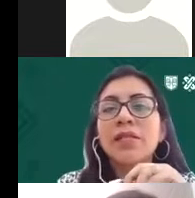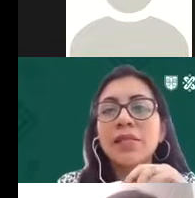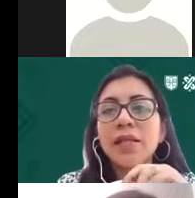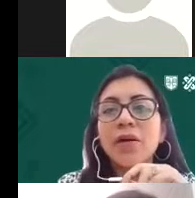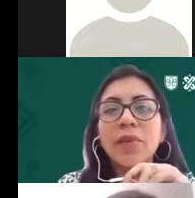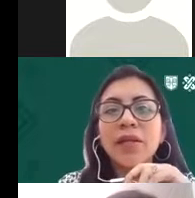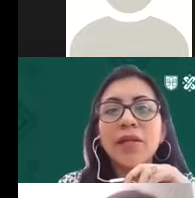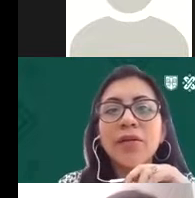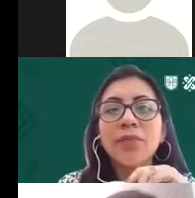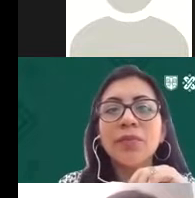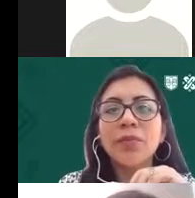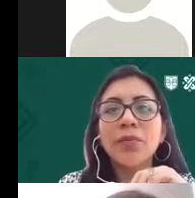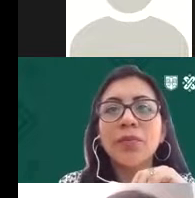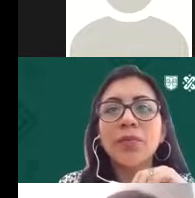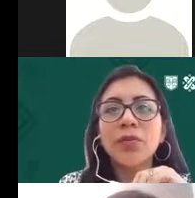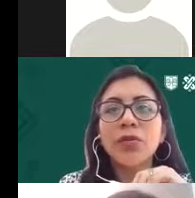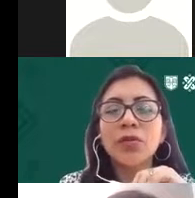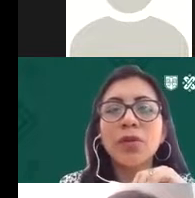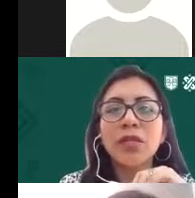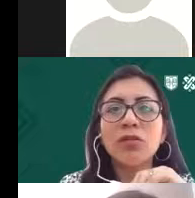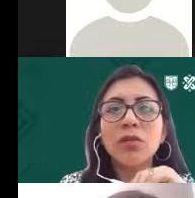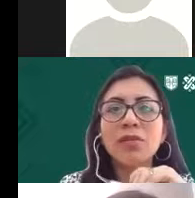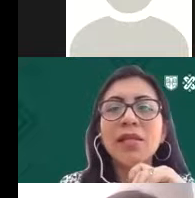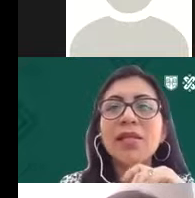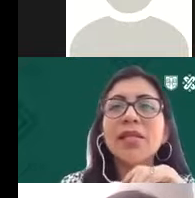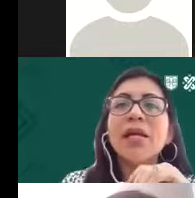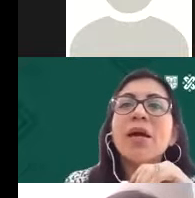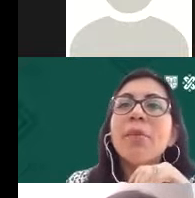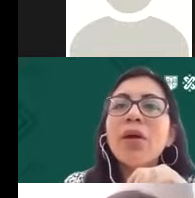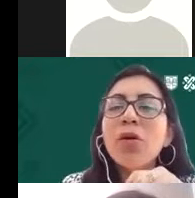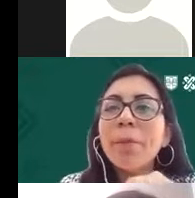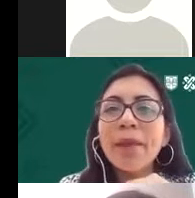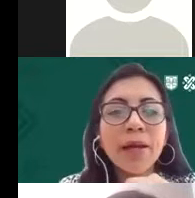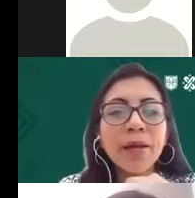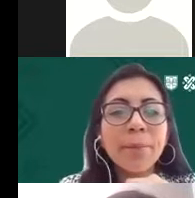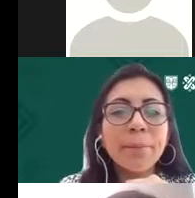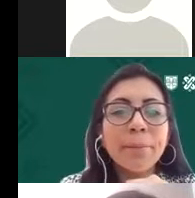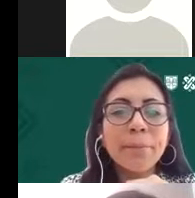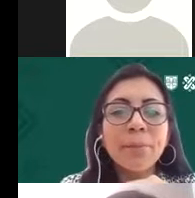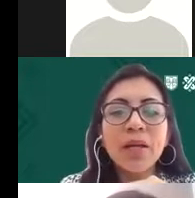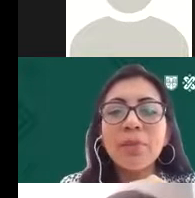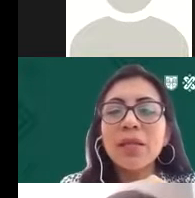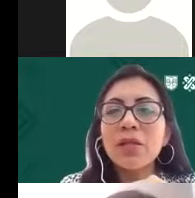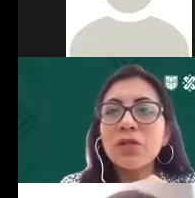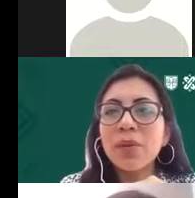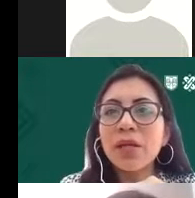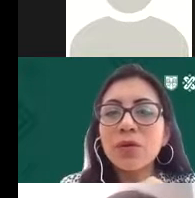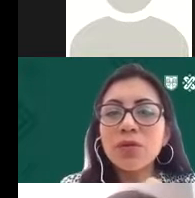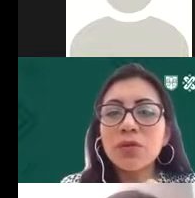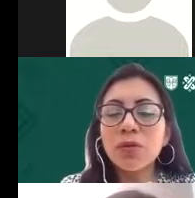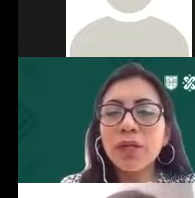Se está compartiendo. Unos momentitos más. Mientras veo a 22